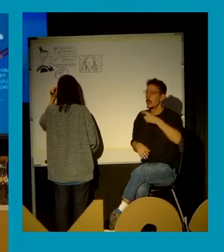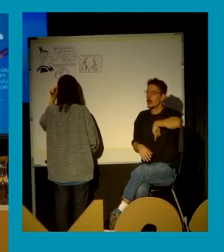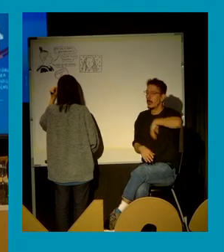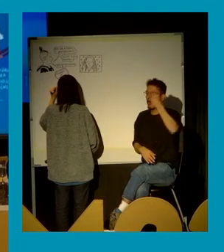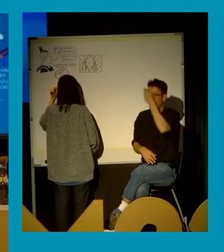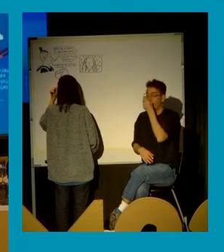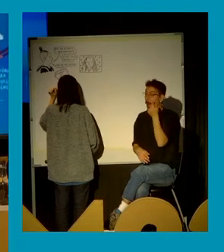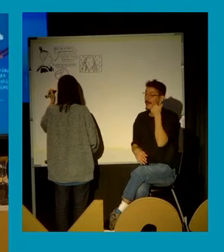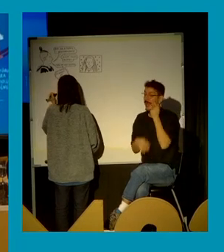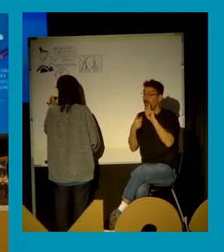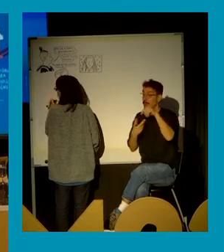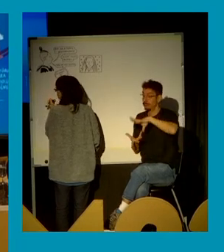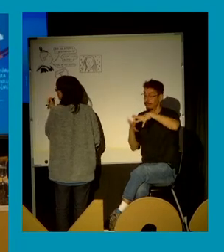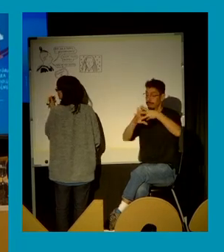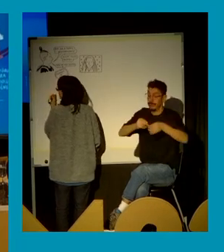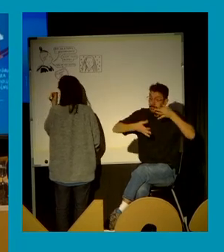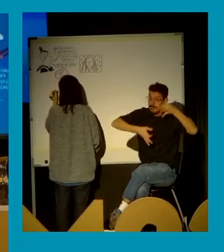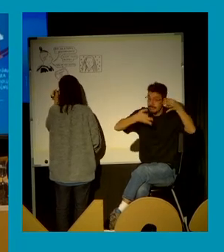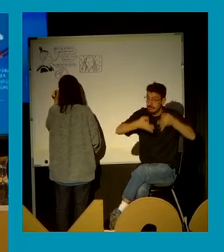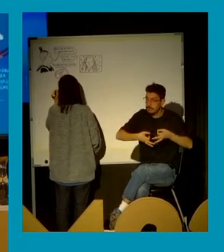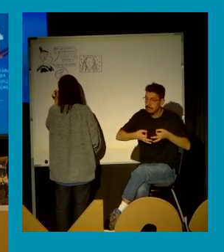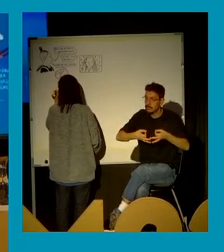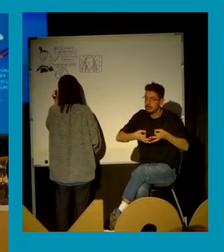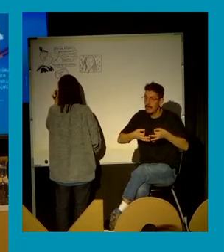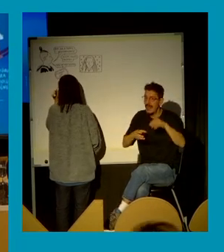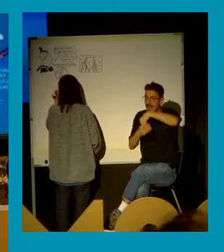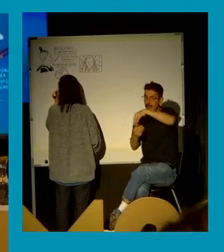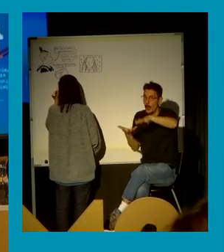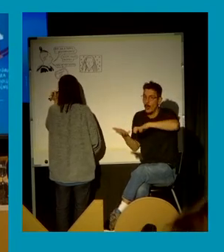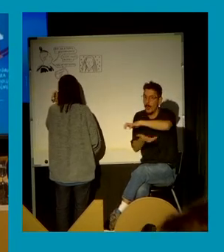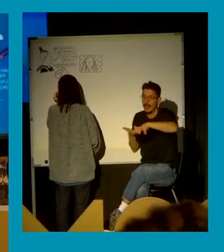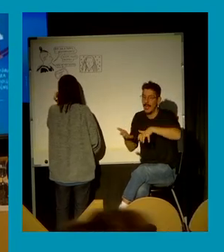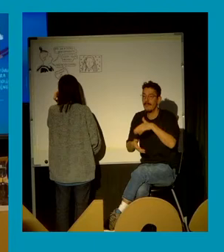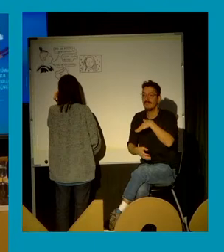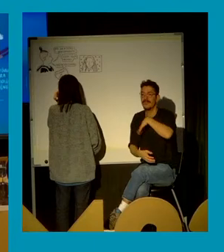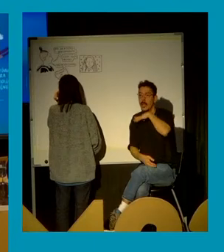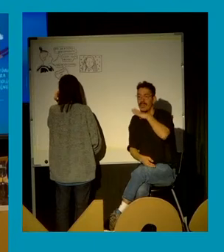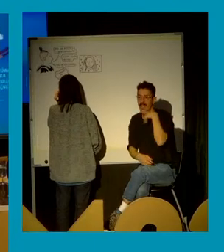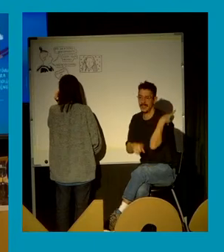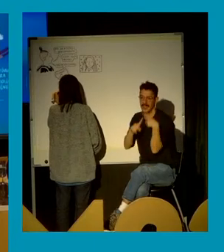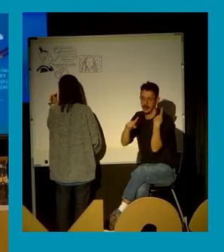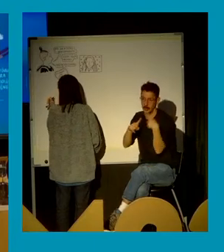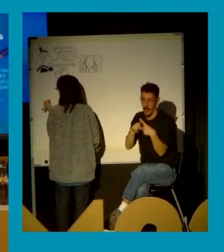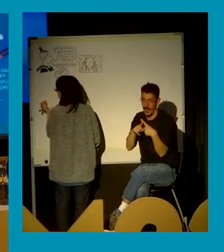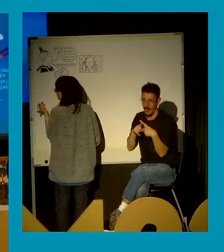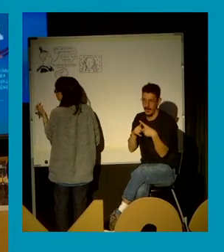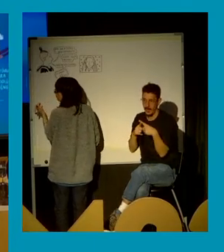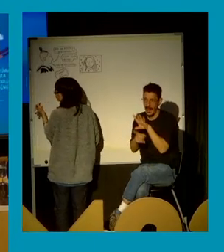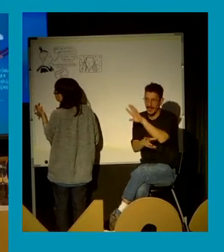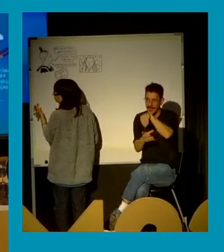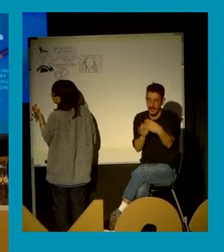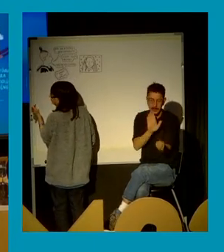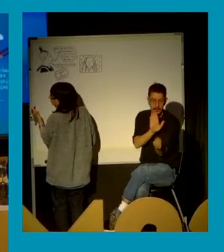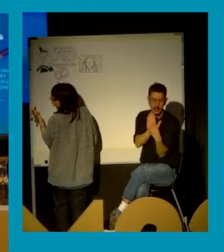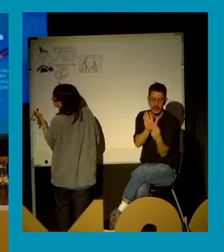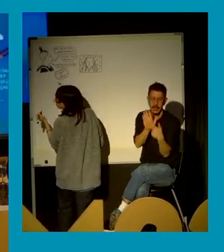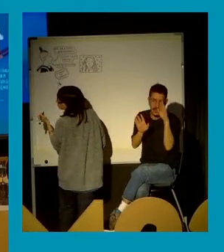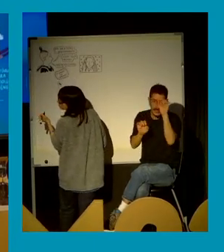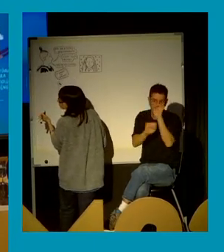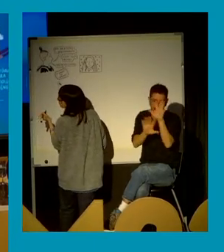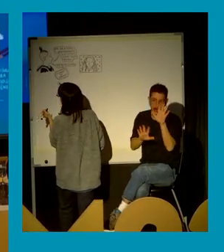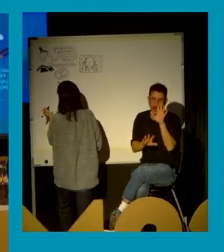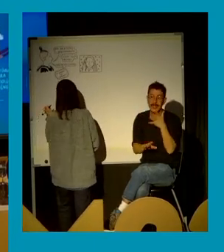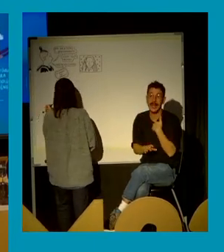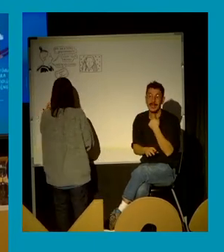entender toda esta complejidad que significa la violencia sexual como una forma de ejercer